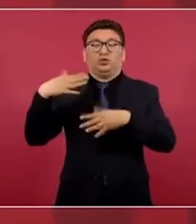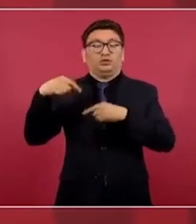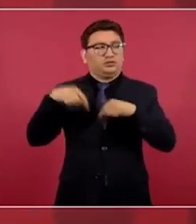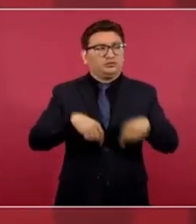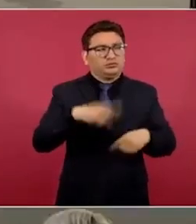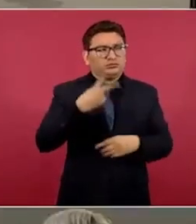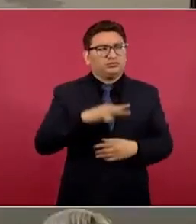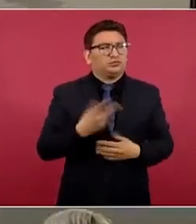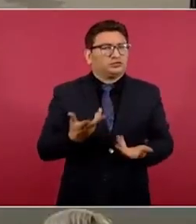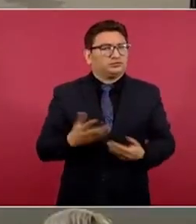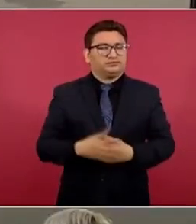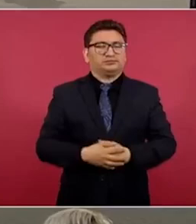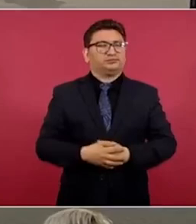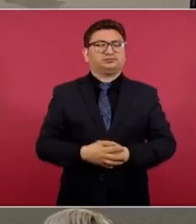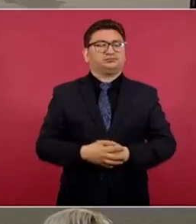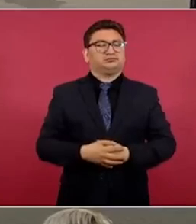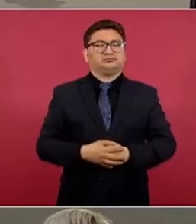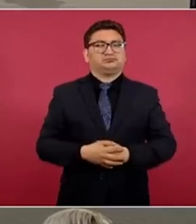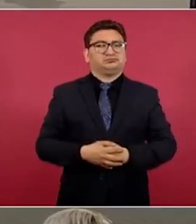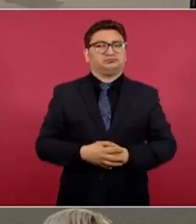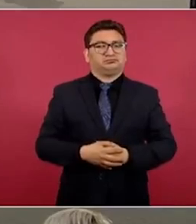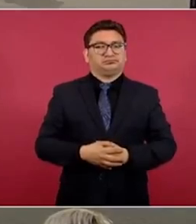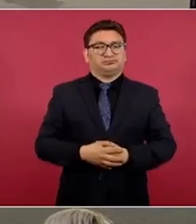en otras partes? ¿Aquí?